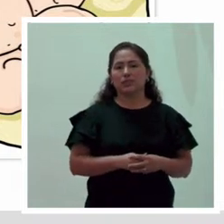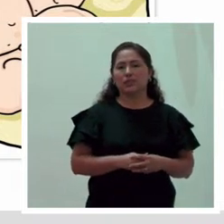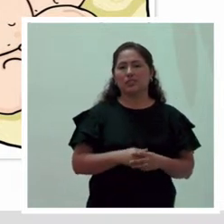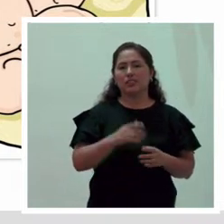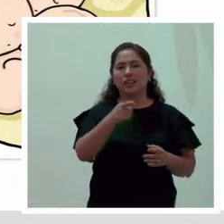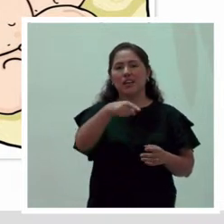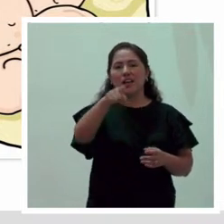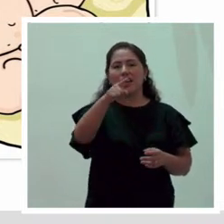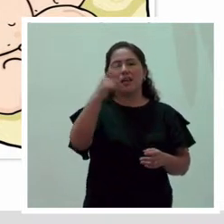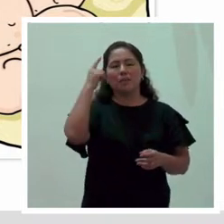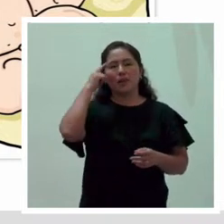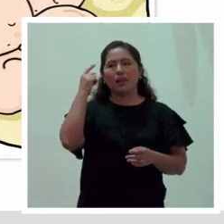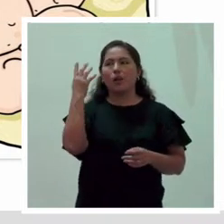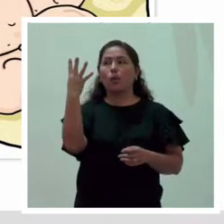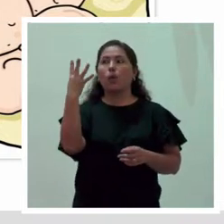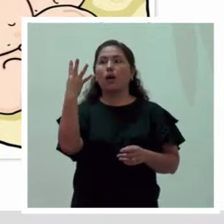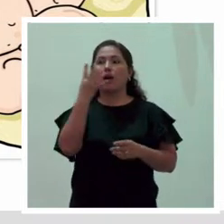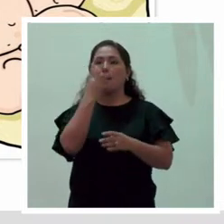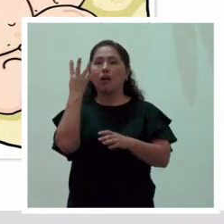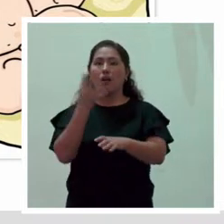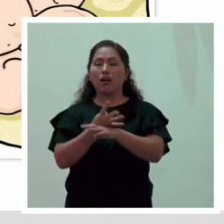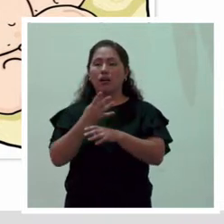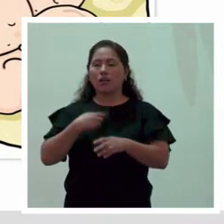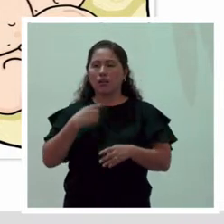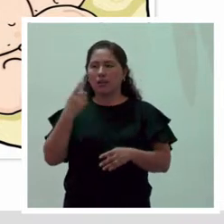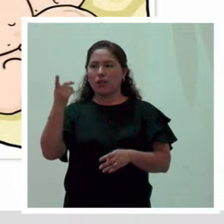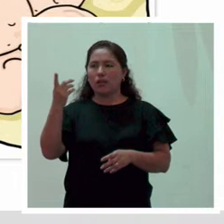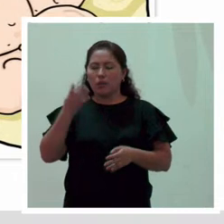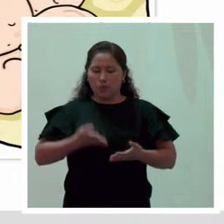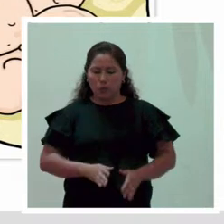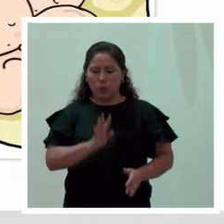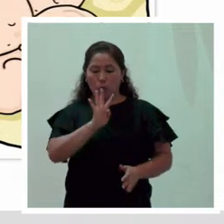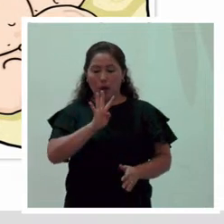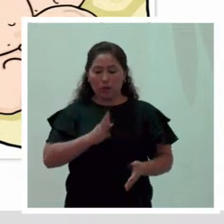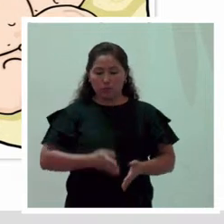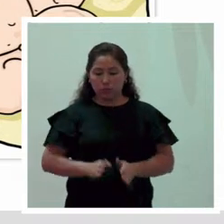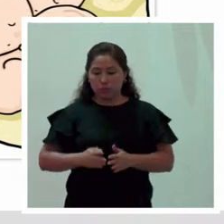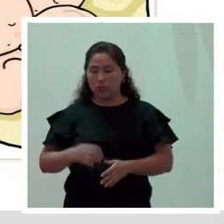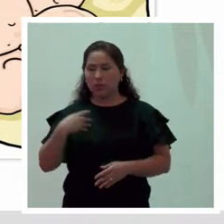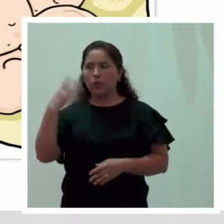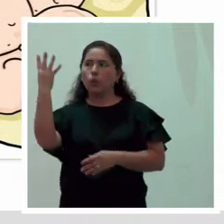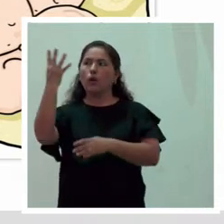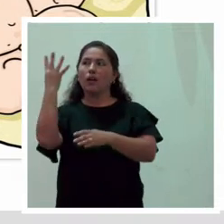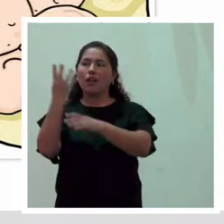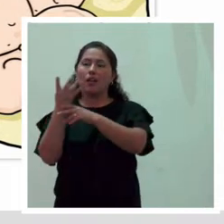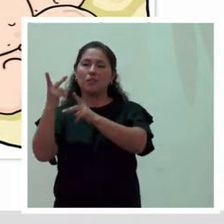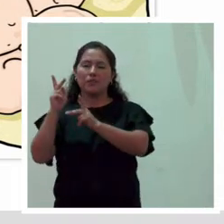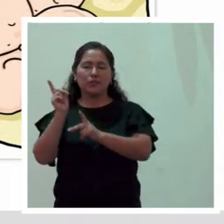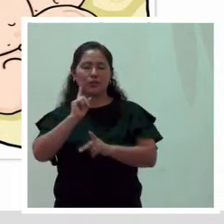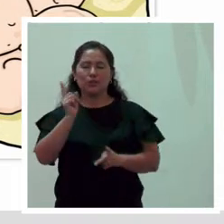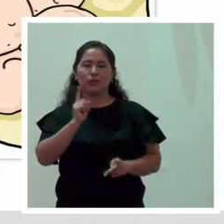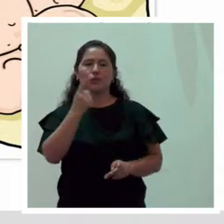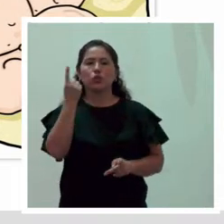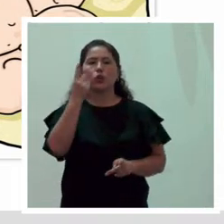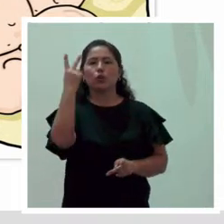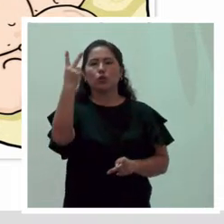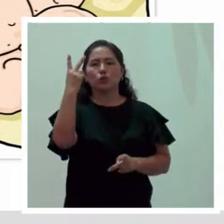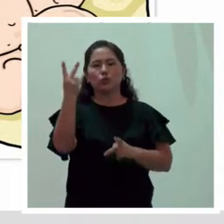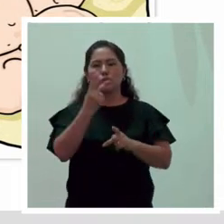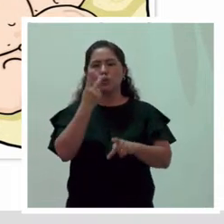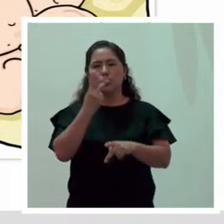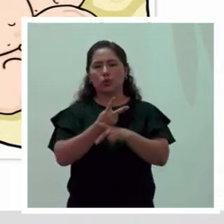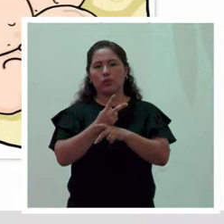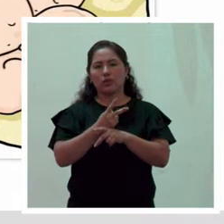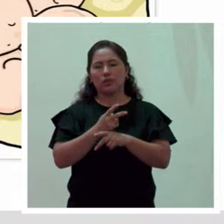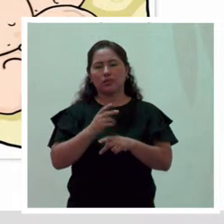tengo cuatrillizos me van a dar cuatro horas de permiso por lactancia. No. ¿Ya? Es una hora adicional en general por